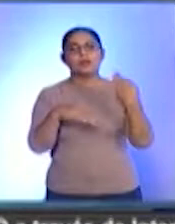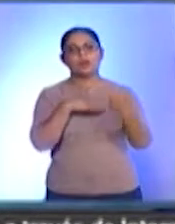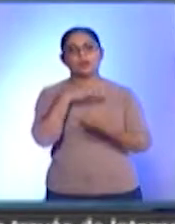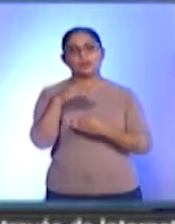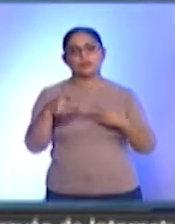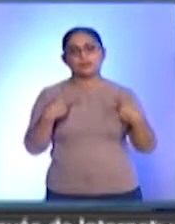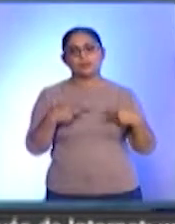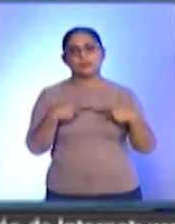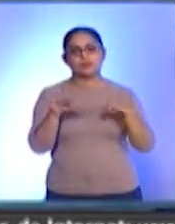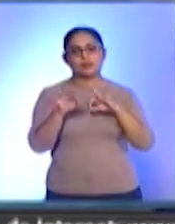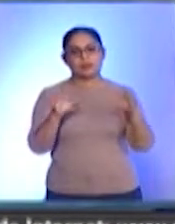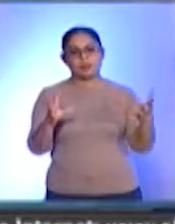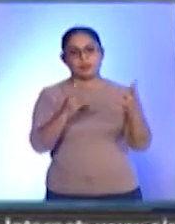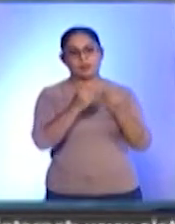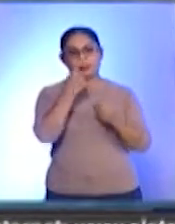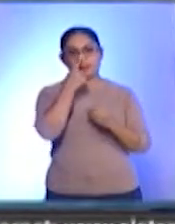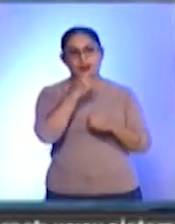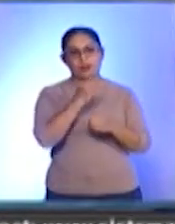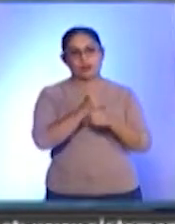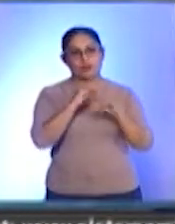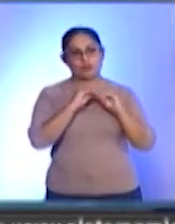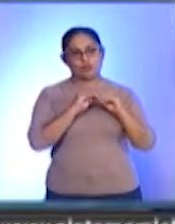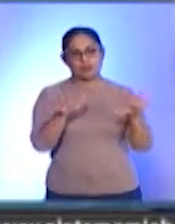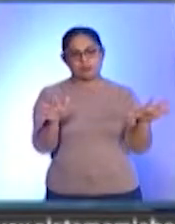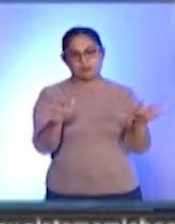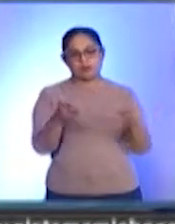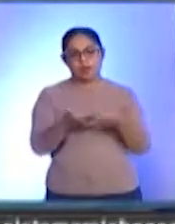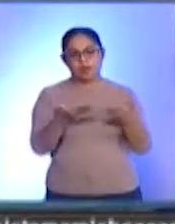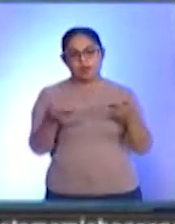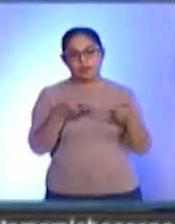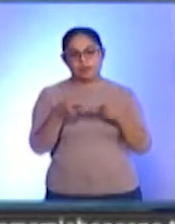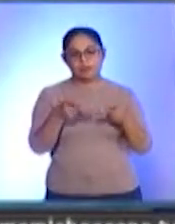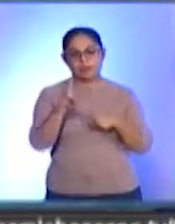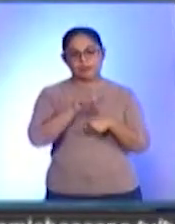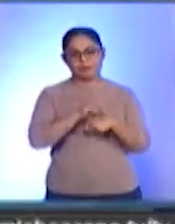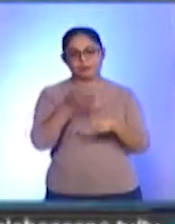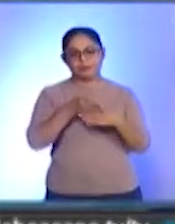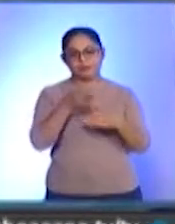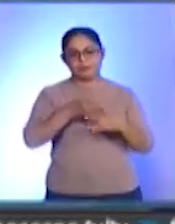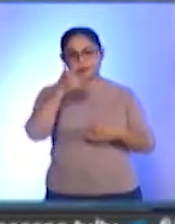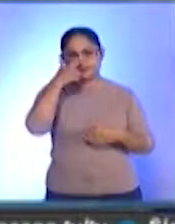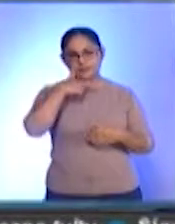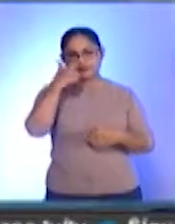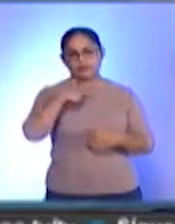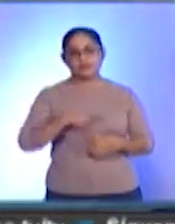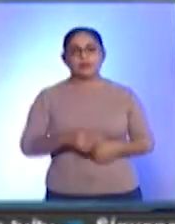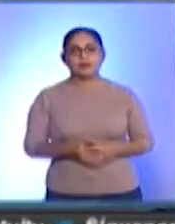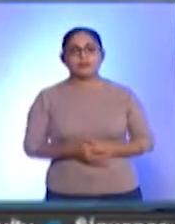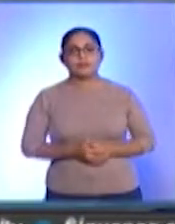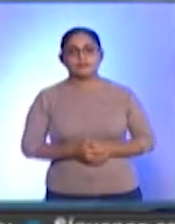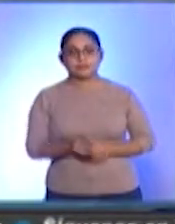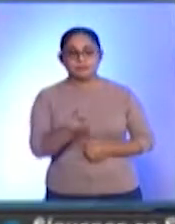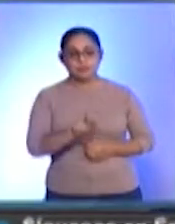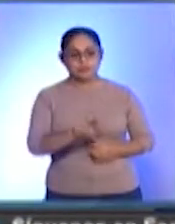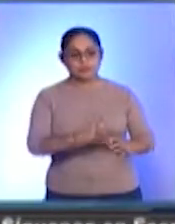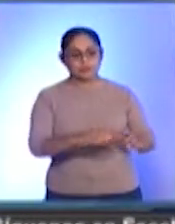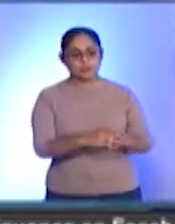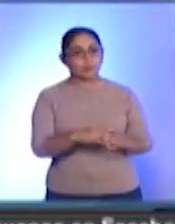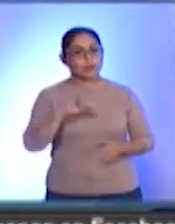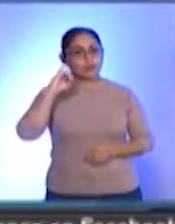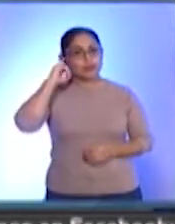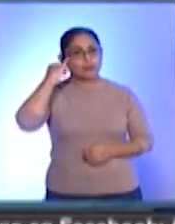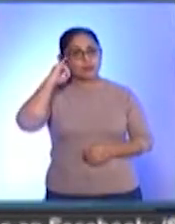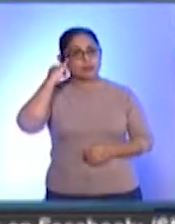todo el equipo que hace posible este espacio informativo. Vamos de lleno a lo que le hemos preparado para esta noche. Los pueblos indígenas tienen una relación